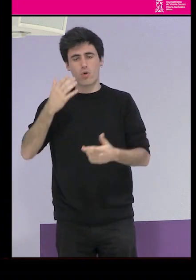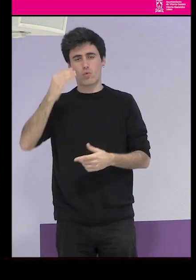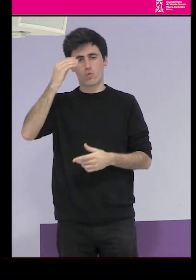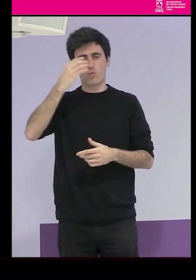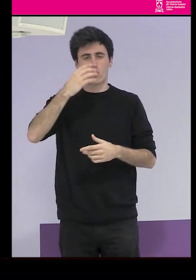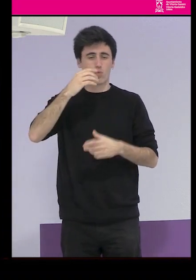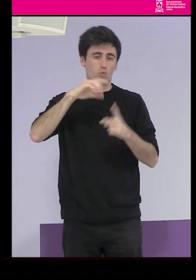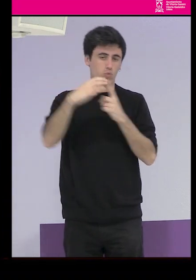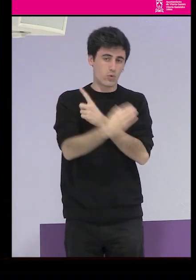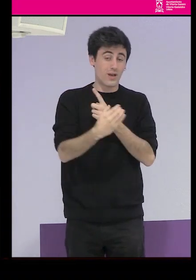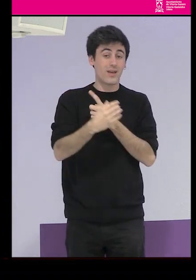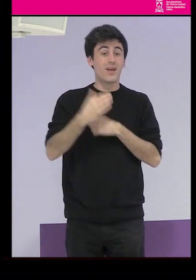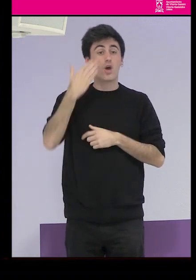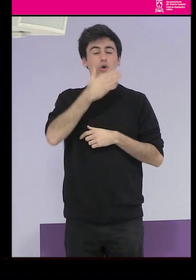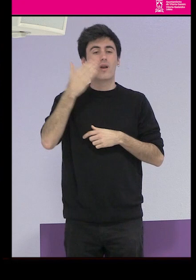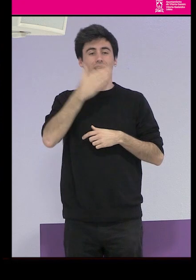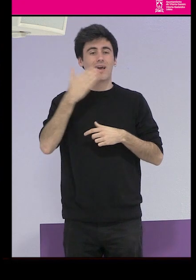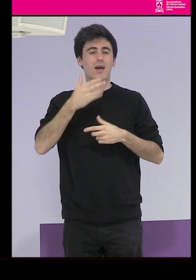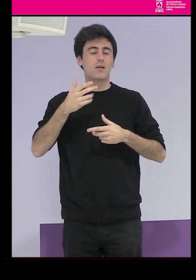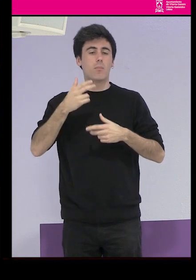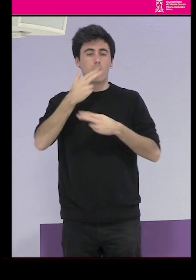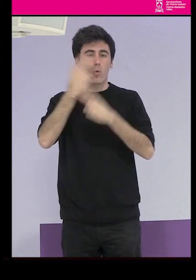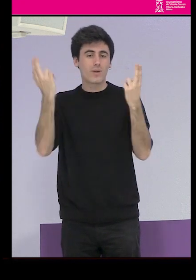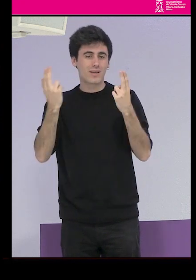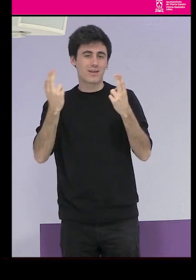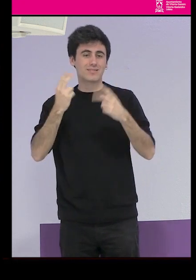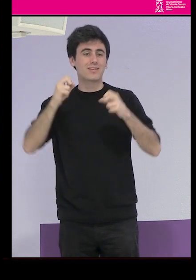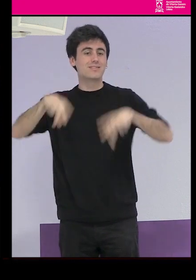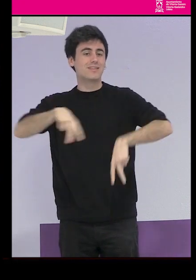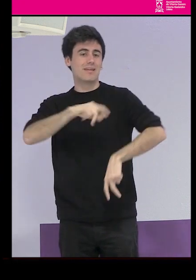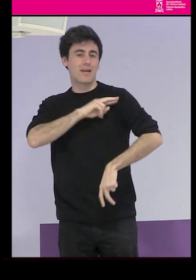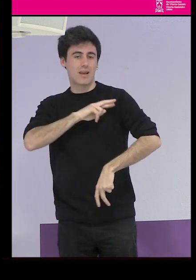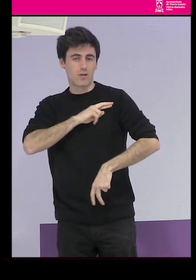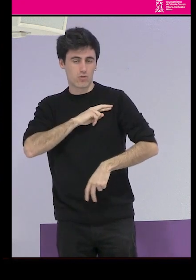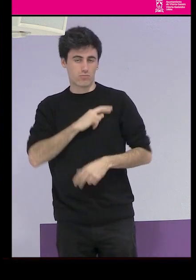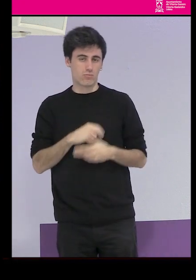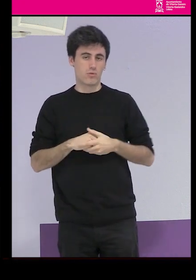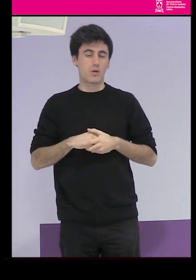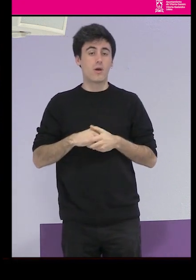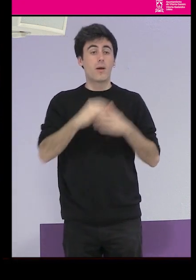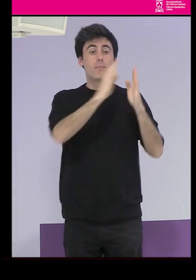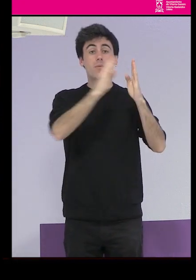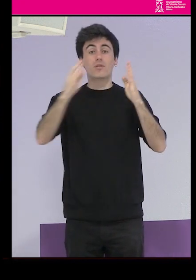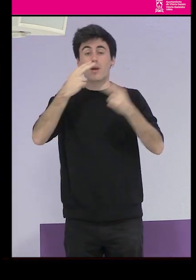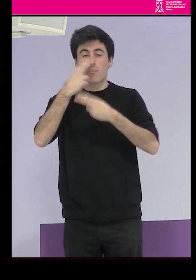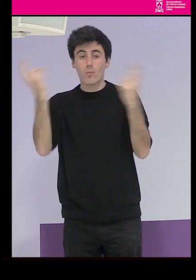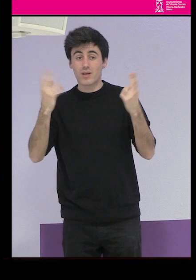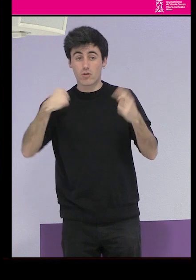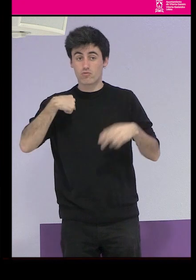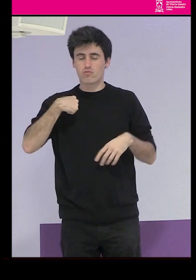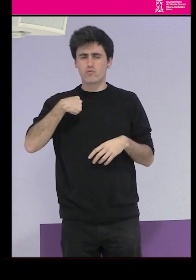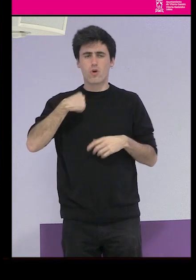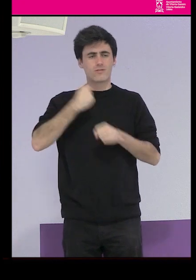escuelas públicas laicas en las ciudades y pueblos, las bibliotecas públicas, a los libros, que yo que he sido